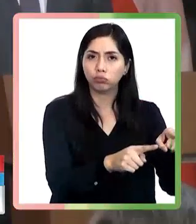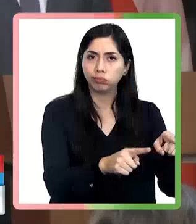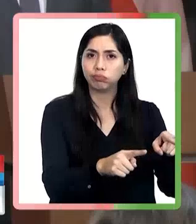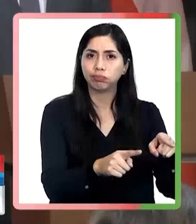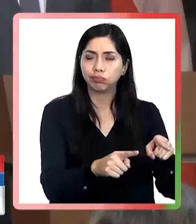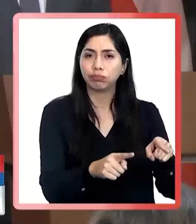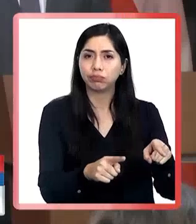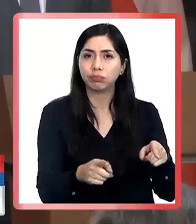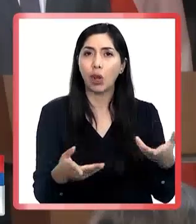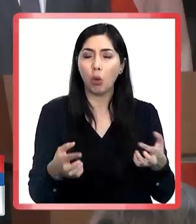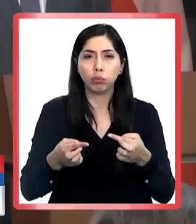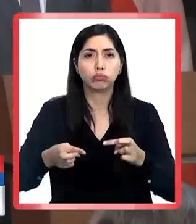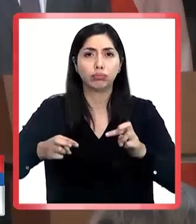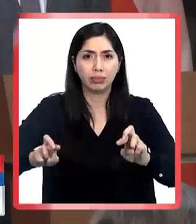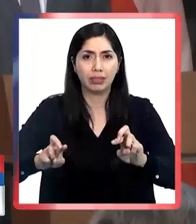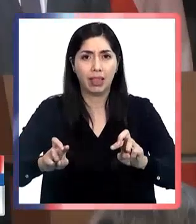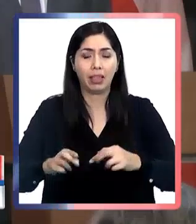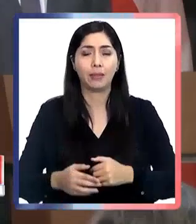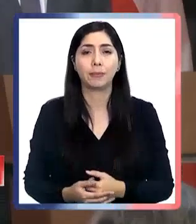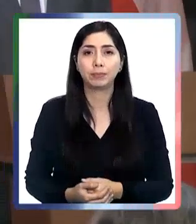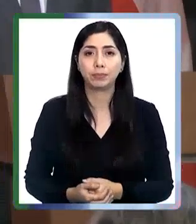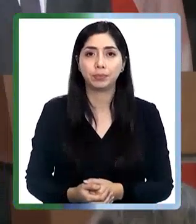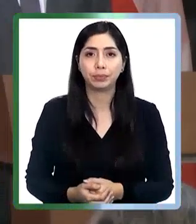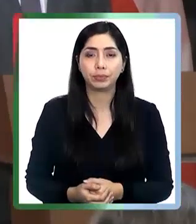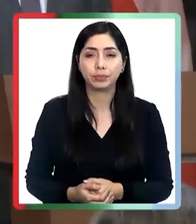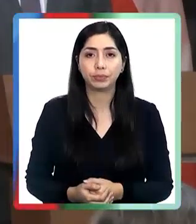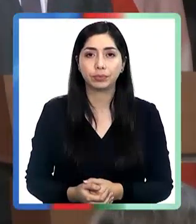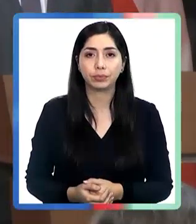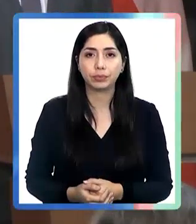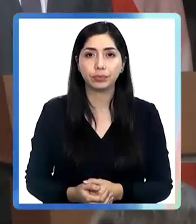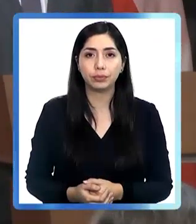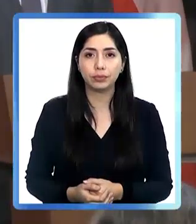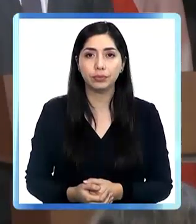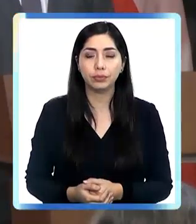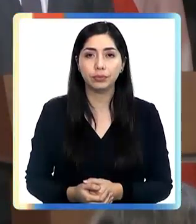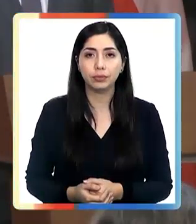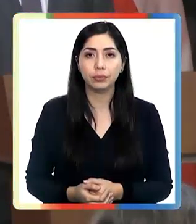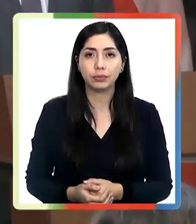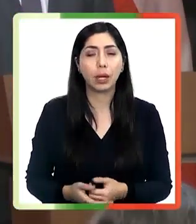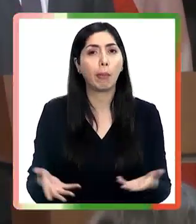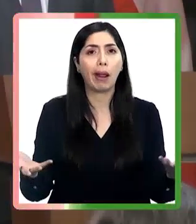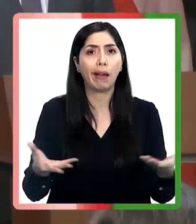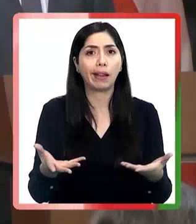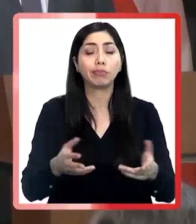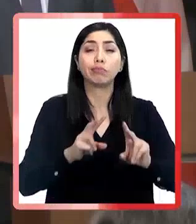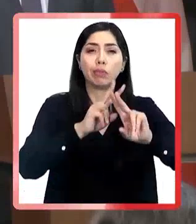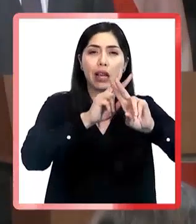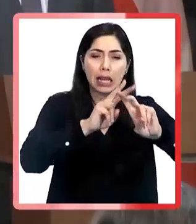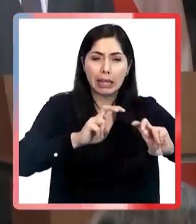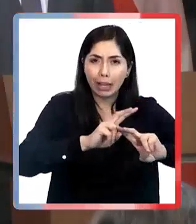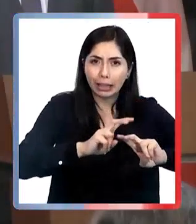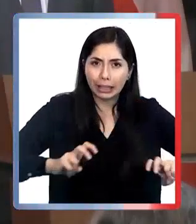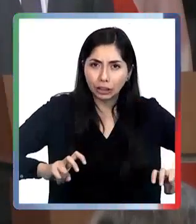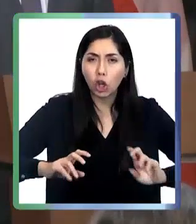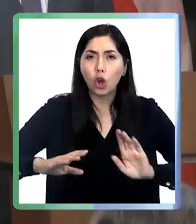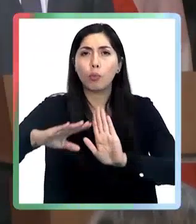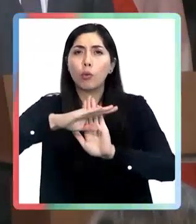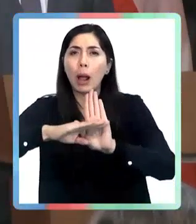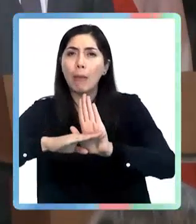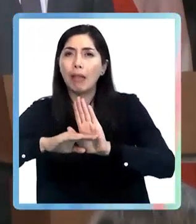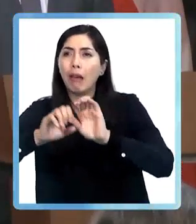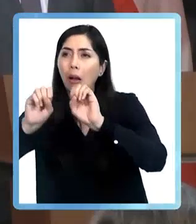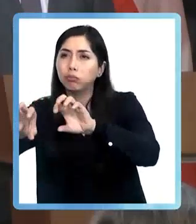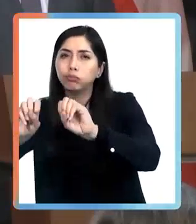multilaterales que son estratégicos para la investigación, programas de movilización de